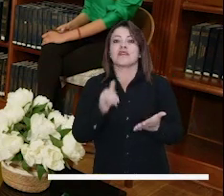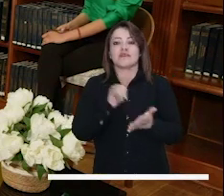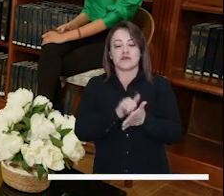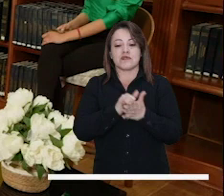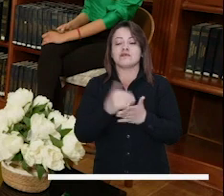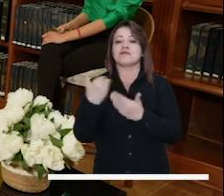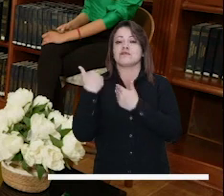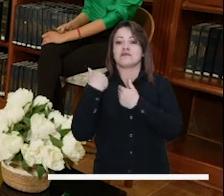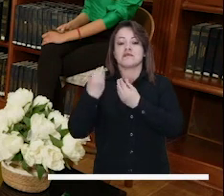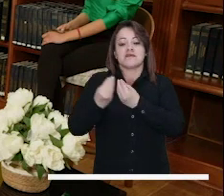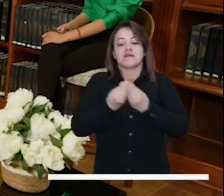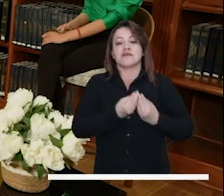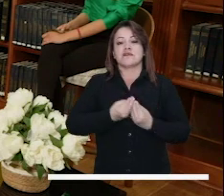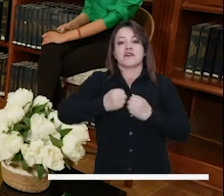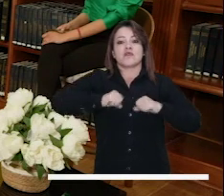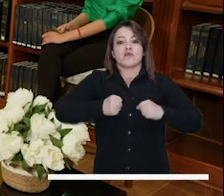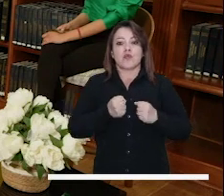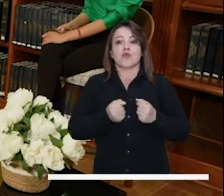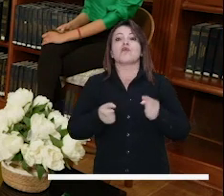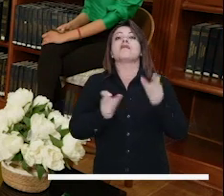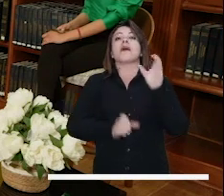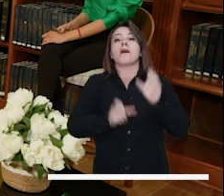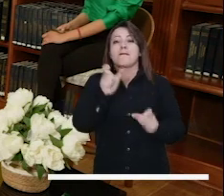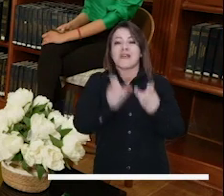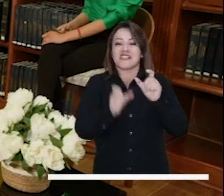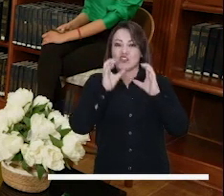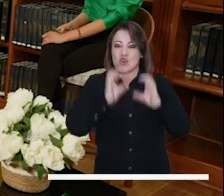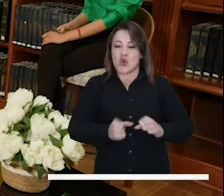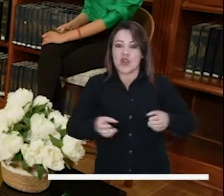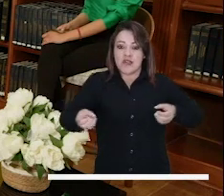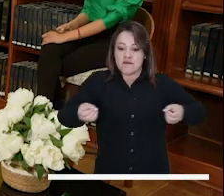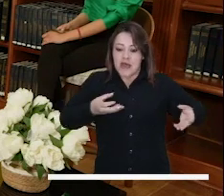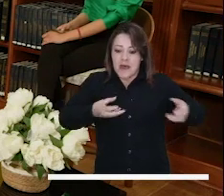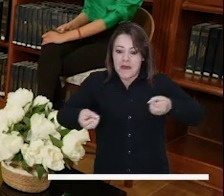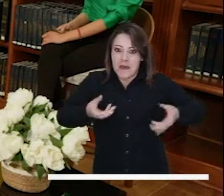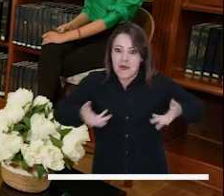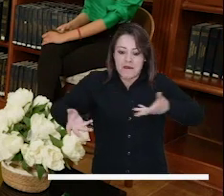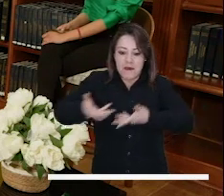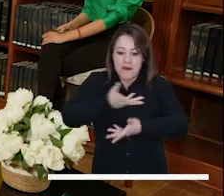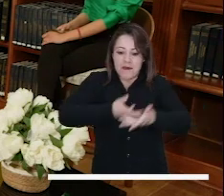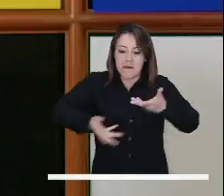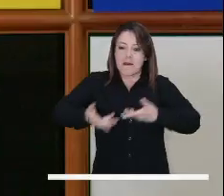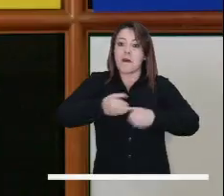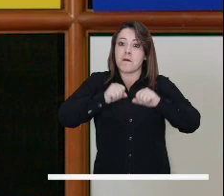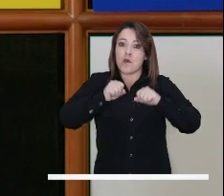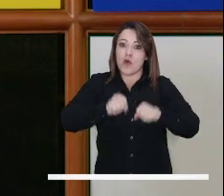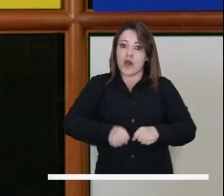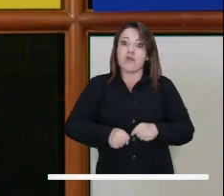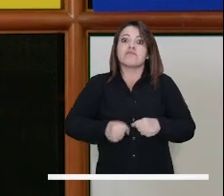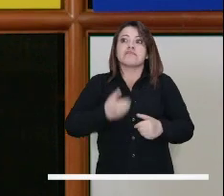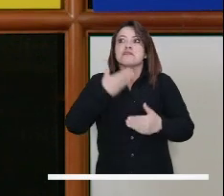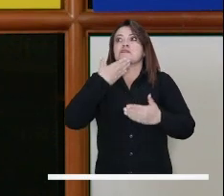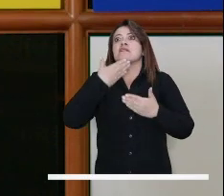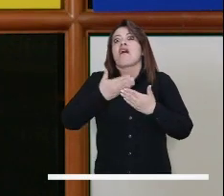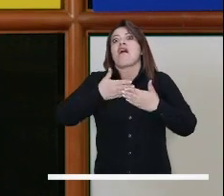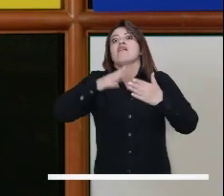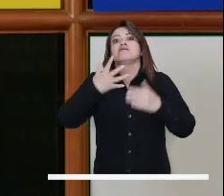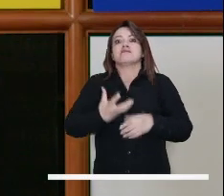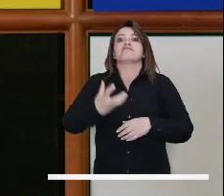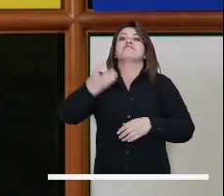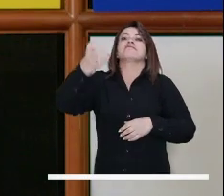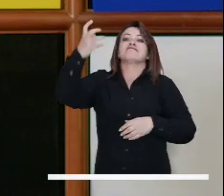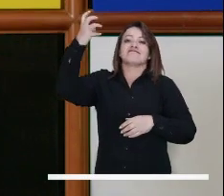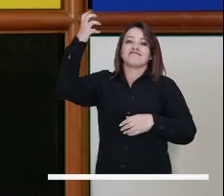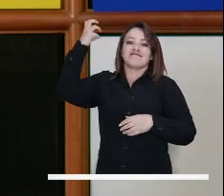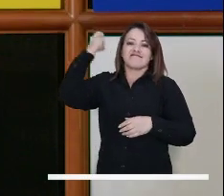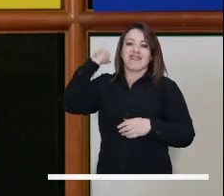construir con la gente. Afortunadamente, todavía tenemos rezagos ancestrales de nuestras comunidades